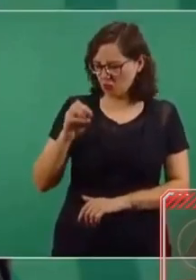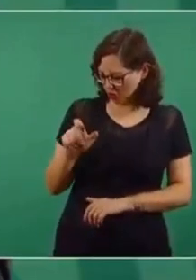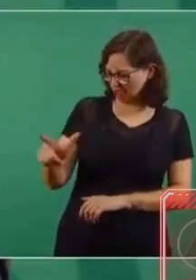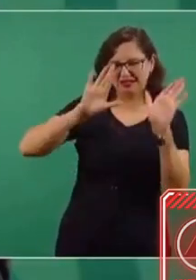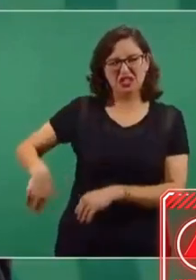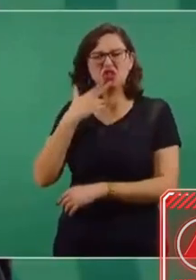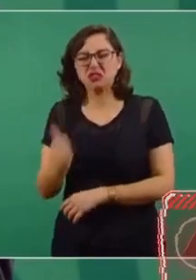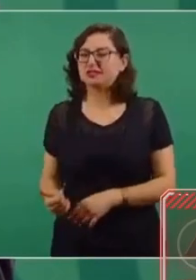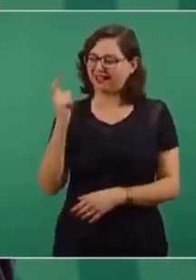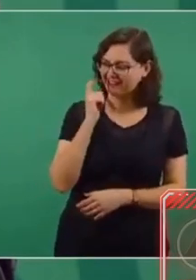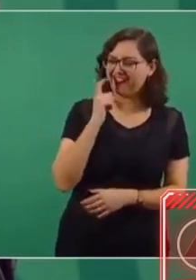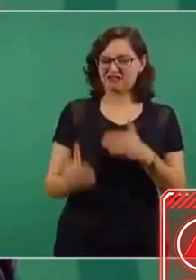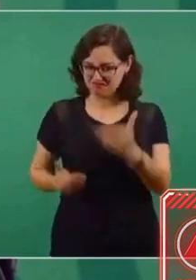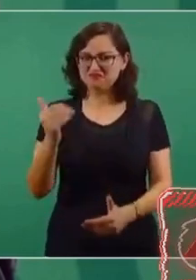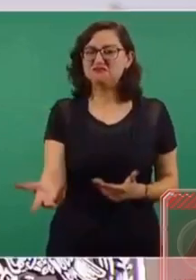del que no transa no avanza.